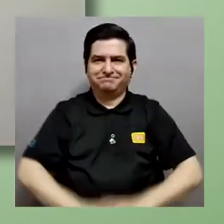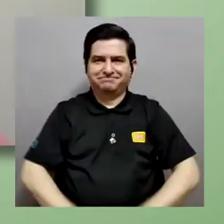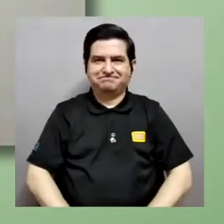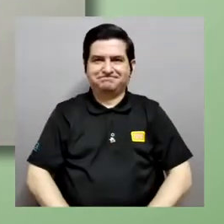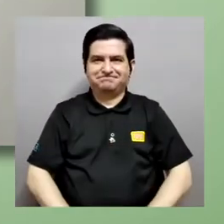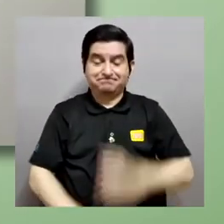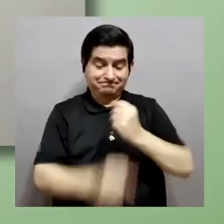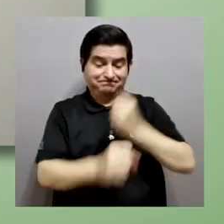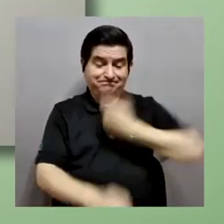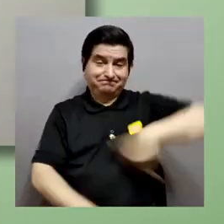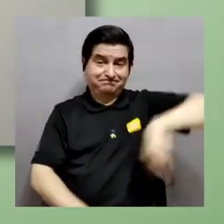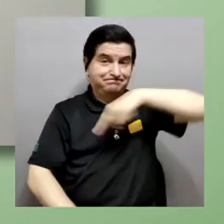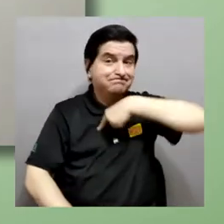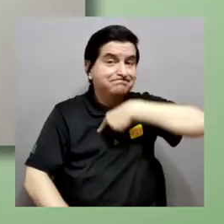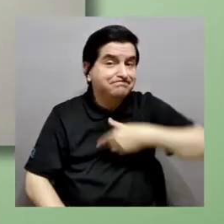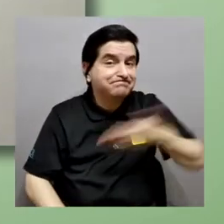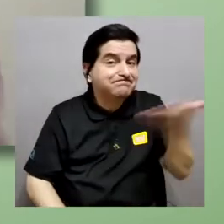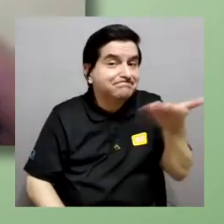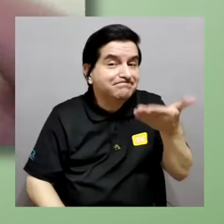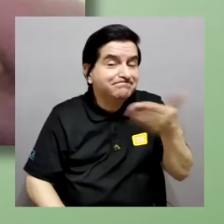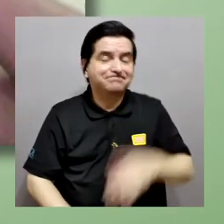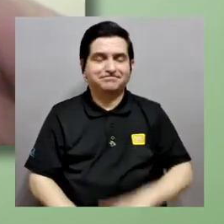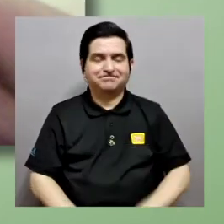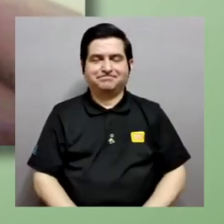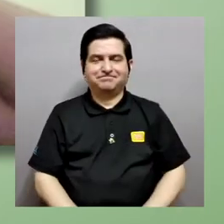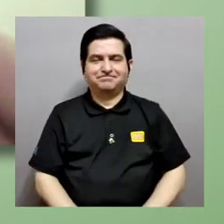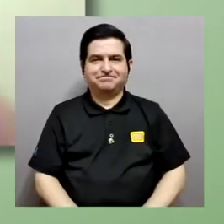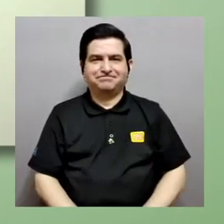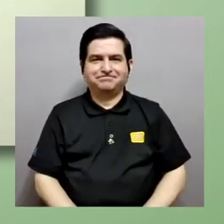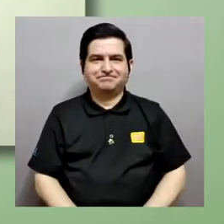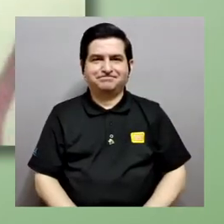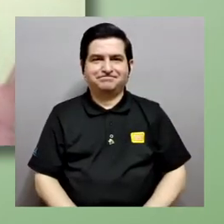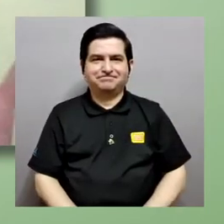trabajo consiste en